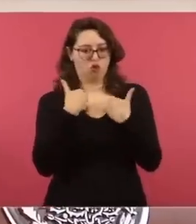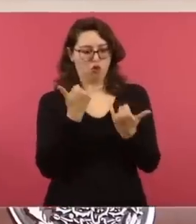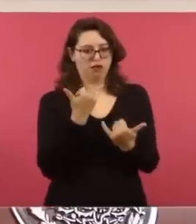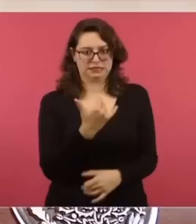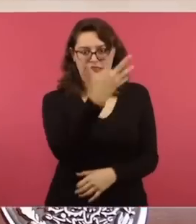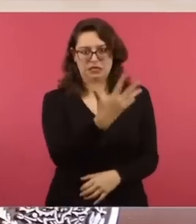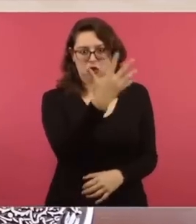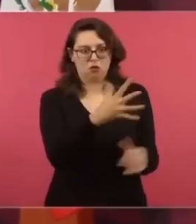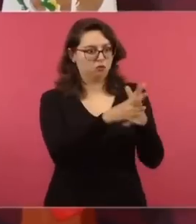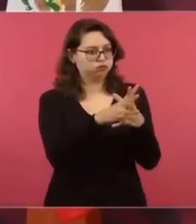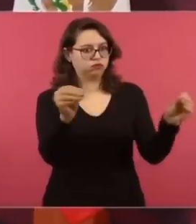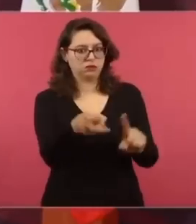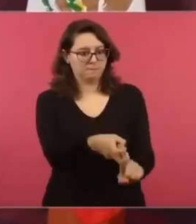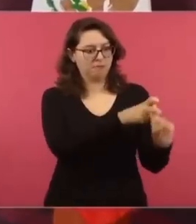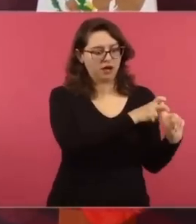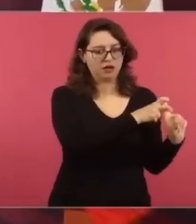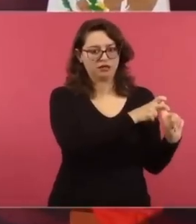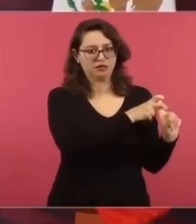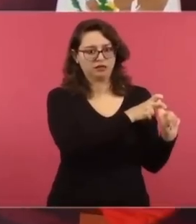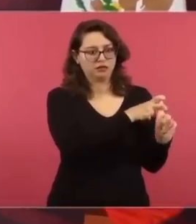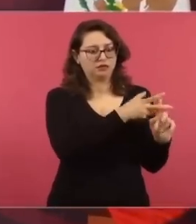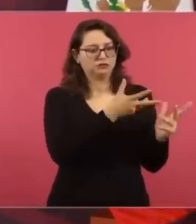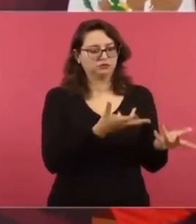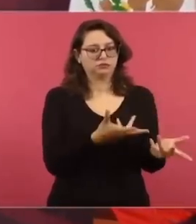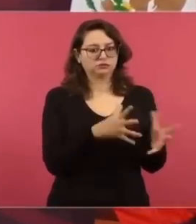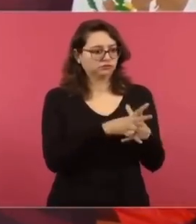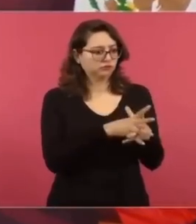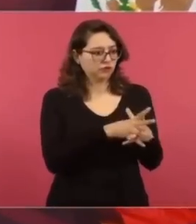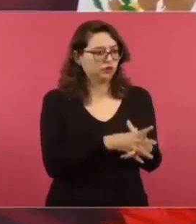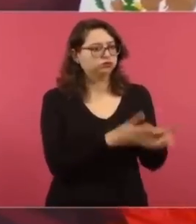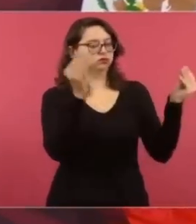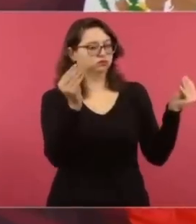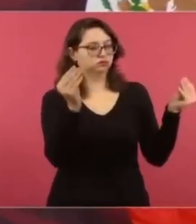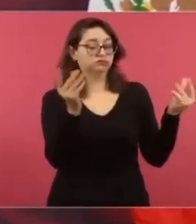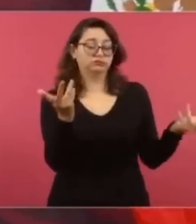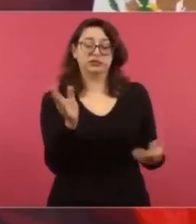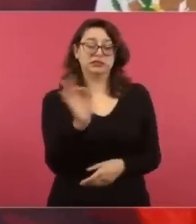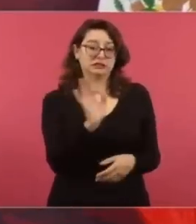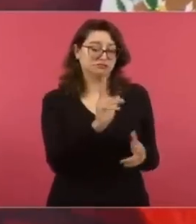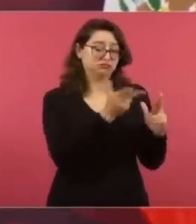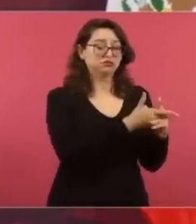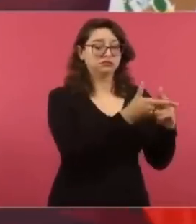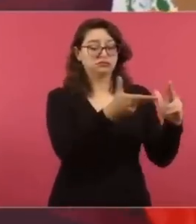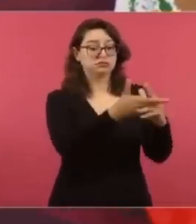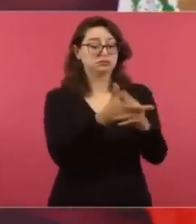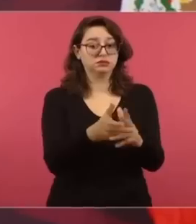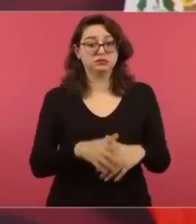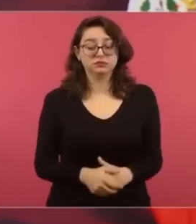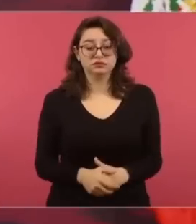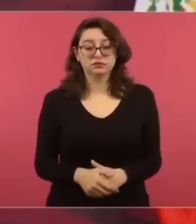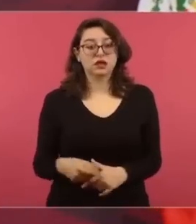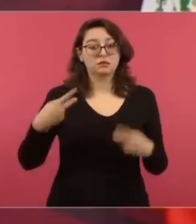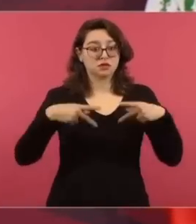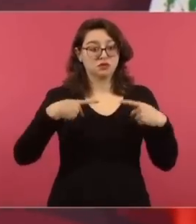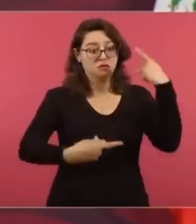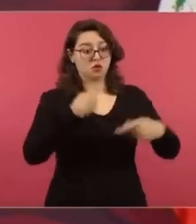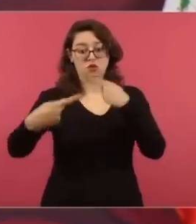secuestrados y posiblemente asesinados, que yo me burlé.